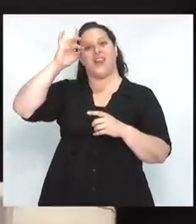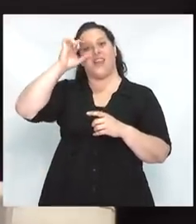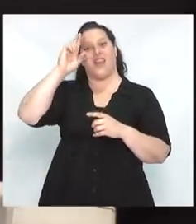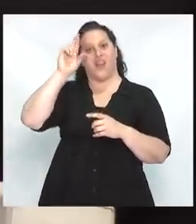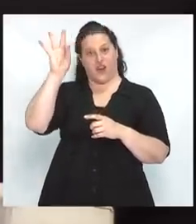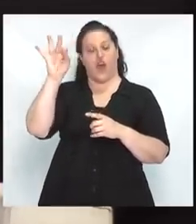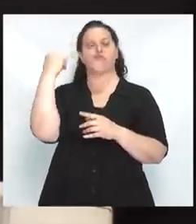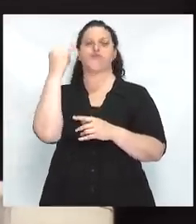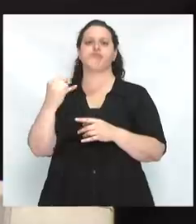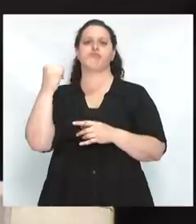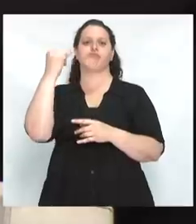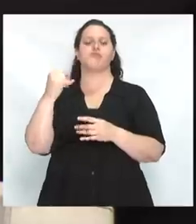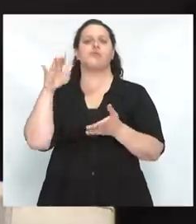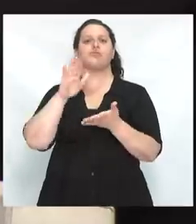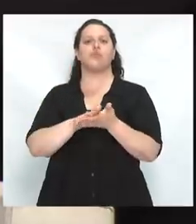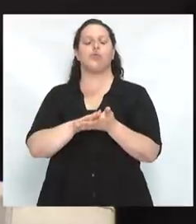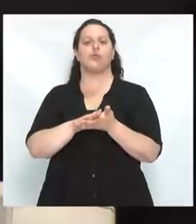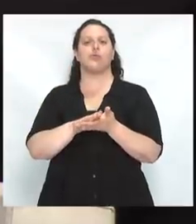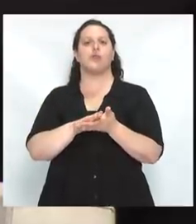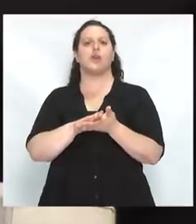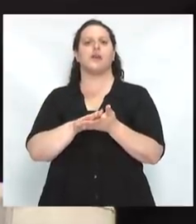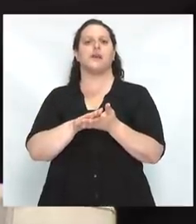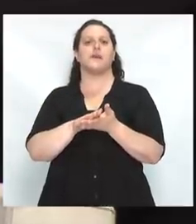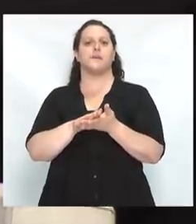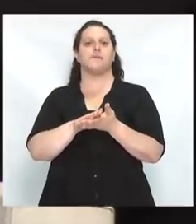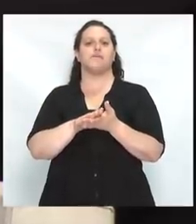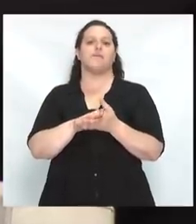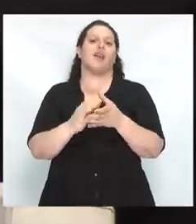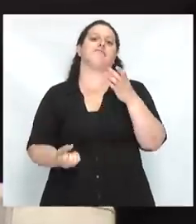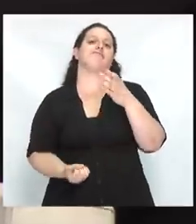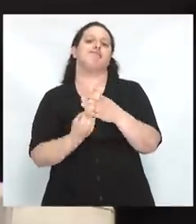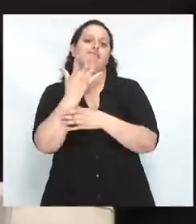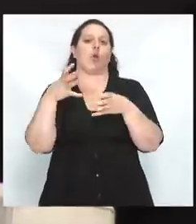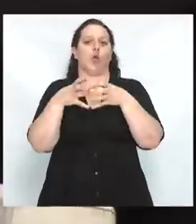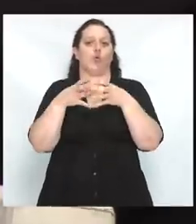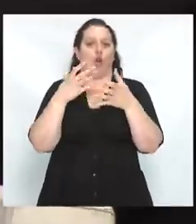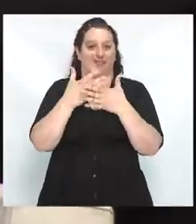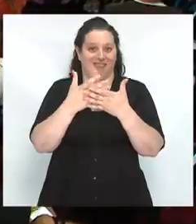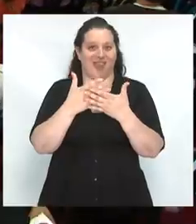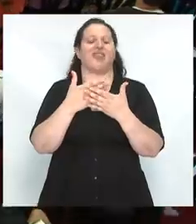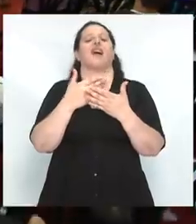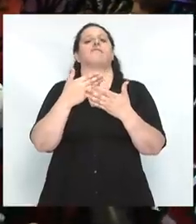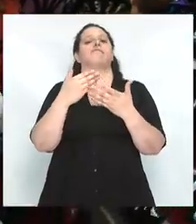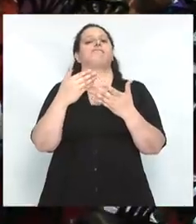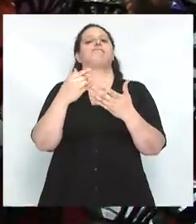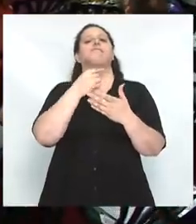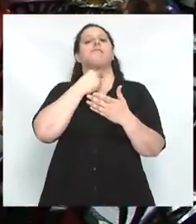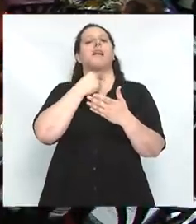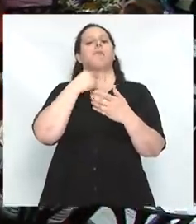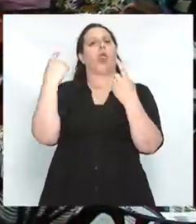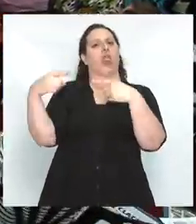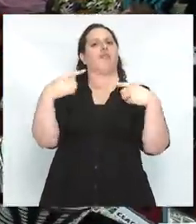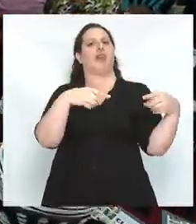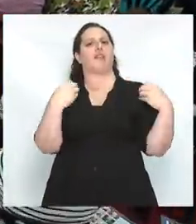la genealogía de las izquierdas, diferenciemos la